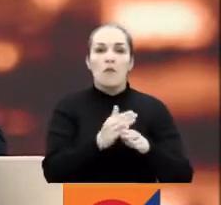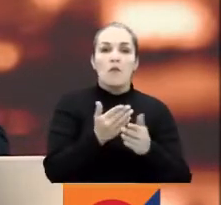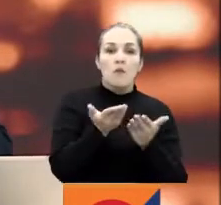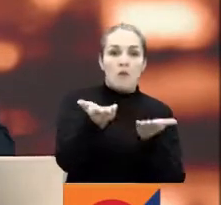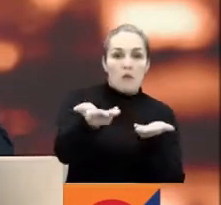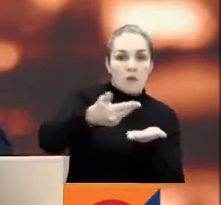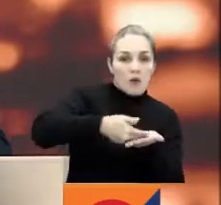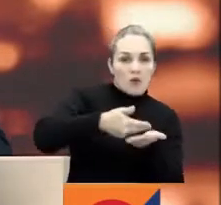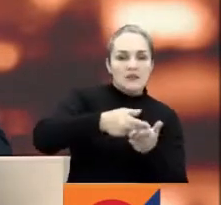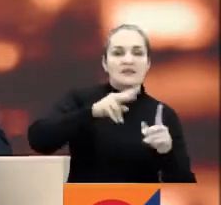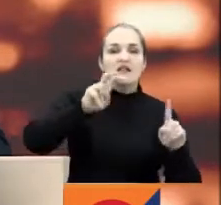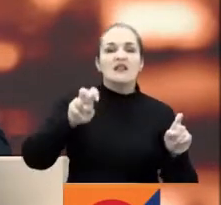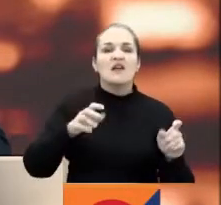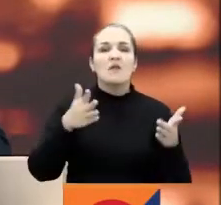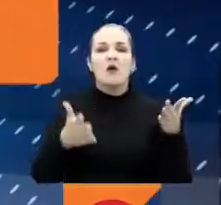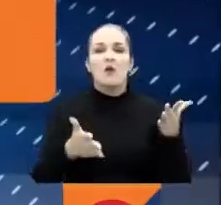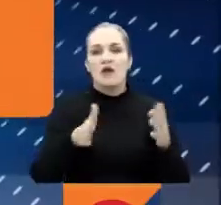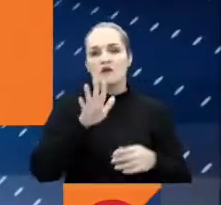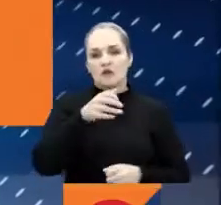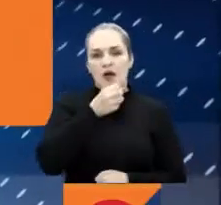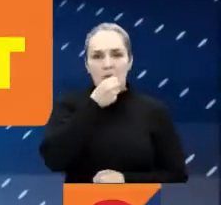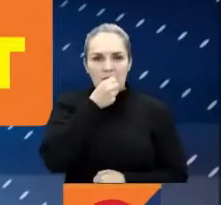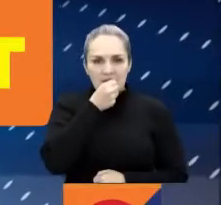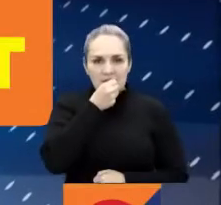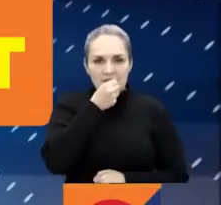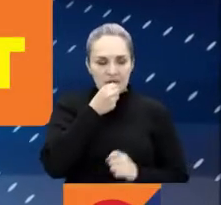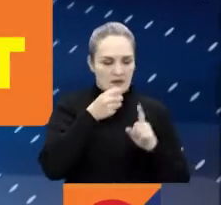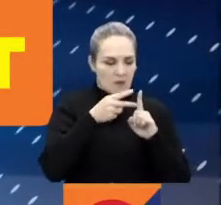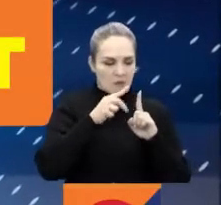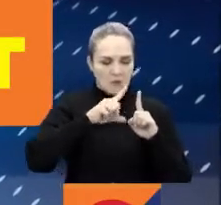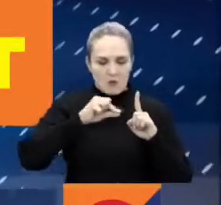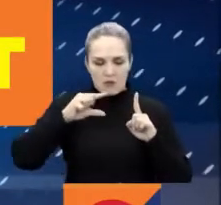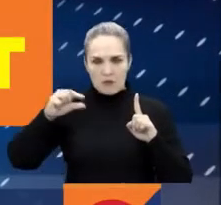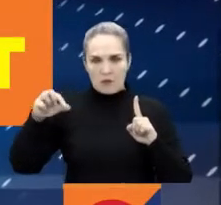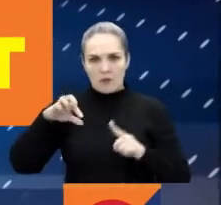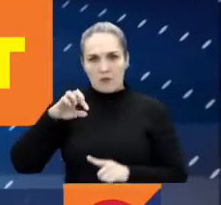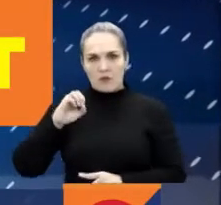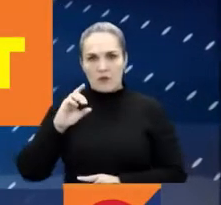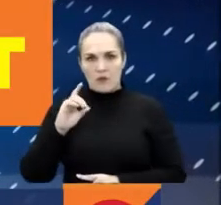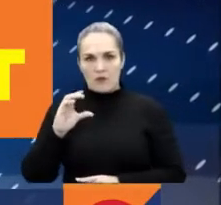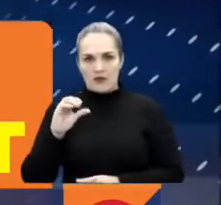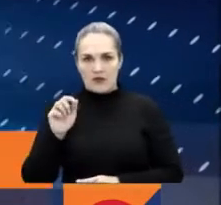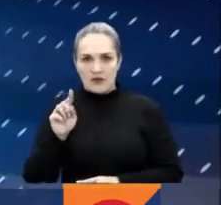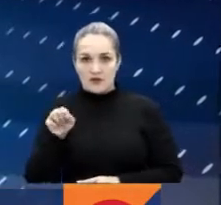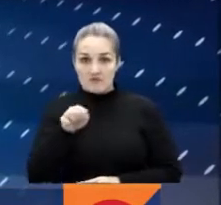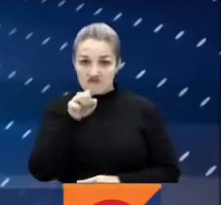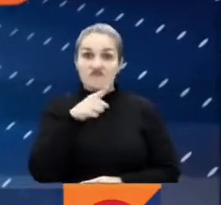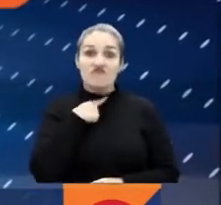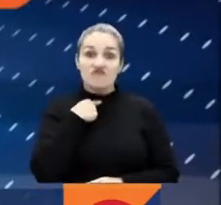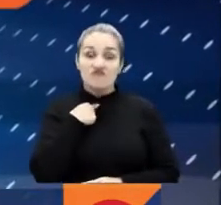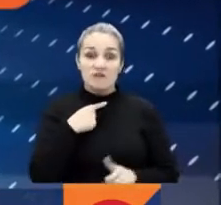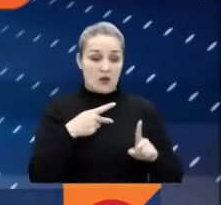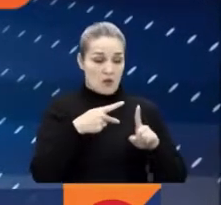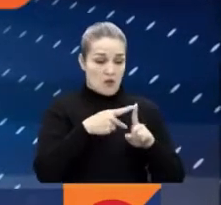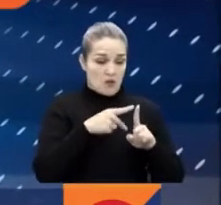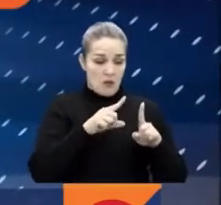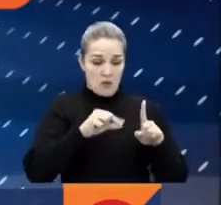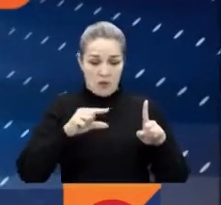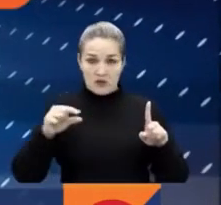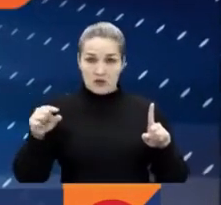Les contamos cómo pueden postularse. En oportunidades para aficionados al formato podcast, vaya a la página www